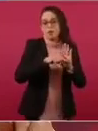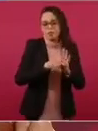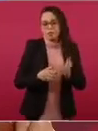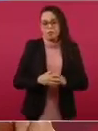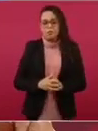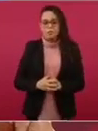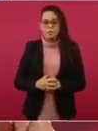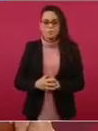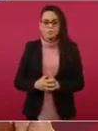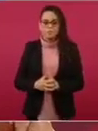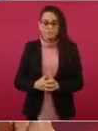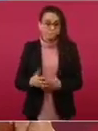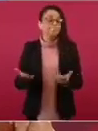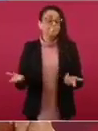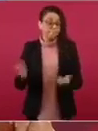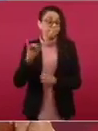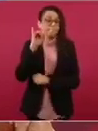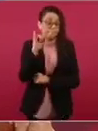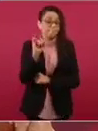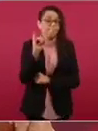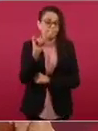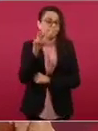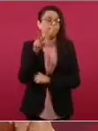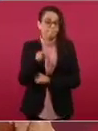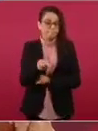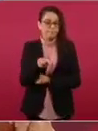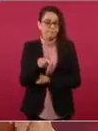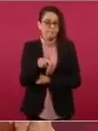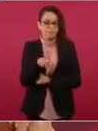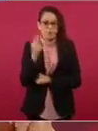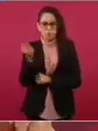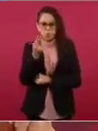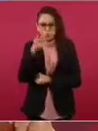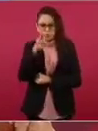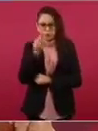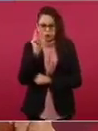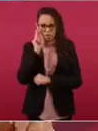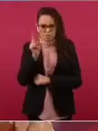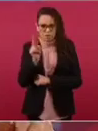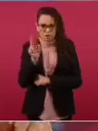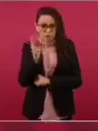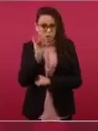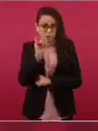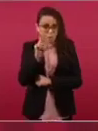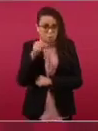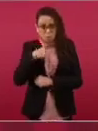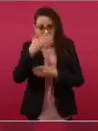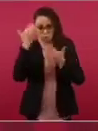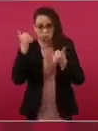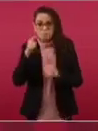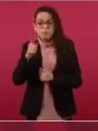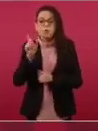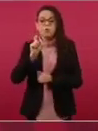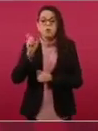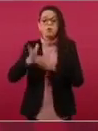No sé si ustedes han estado viendo de cómo llegan a los museos